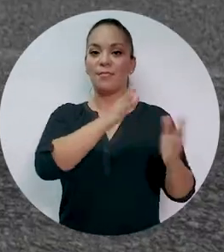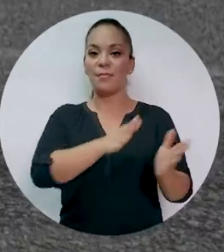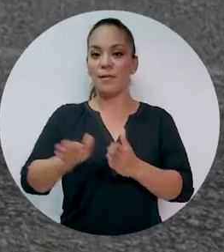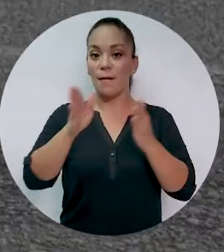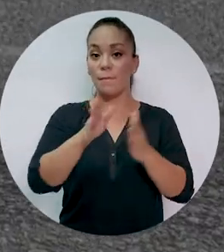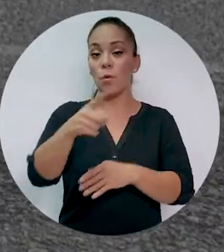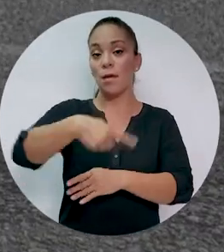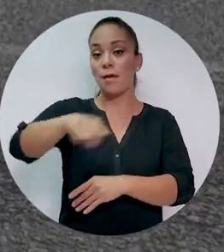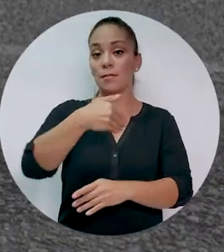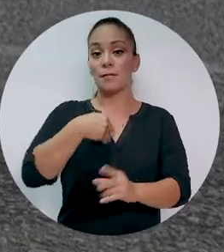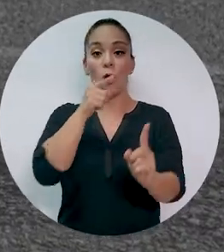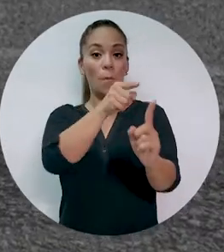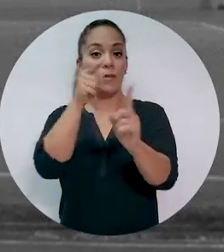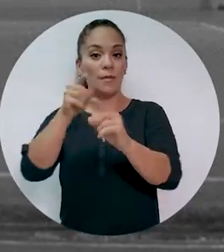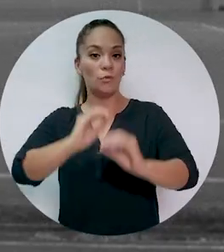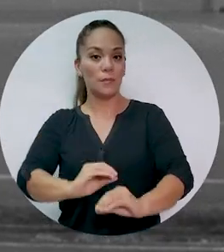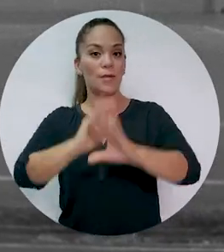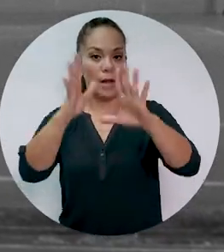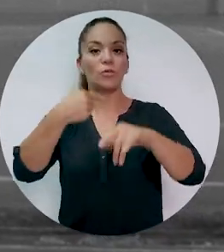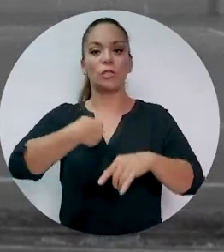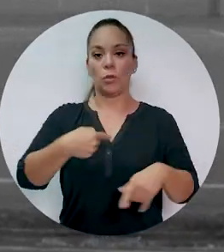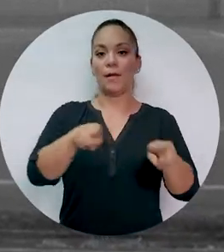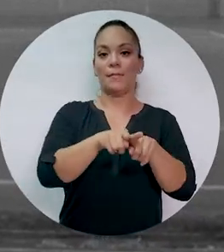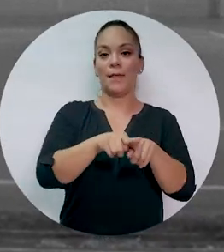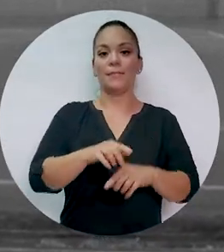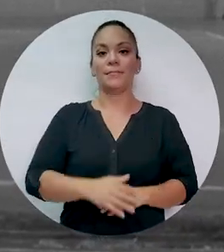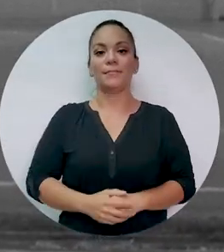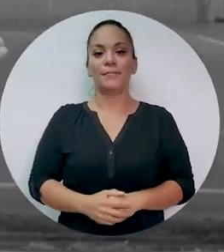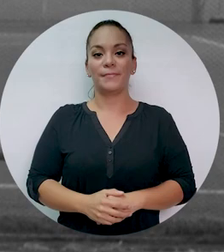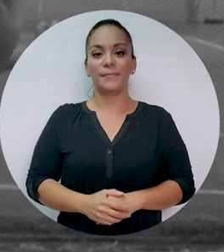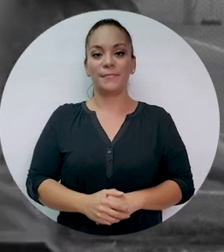tiempo y de que ellos tengan objetivos bien claros y yo también.